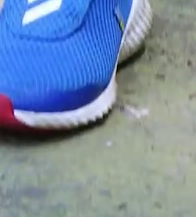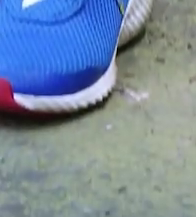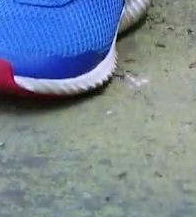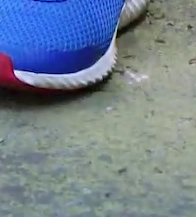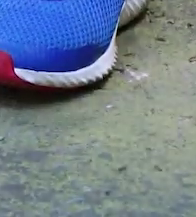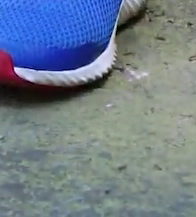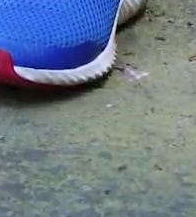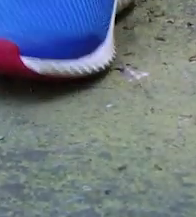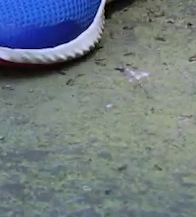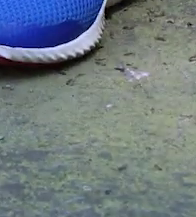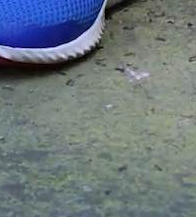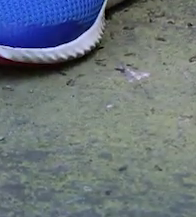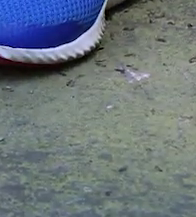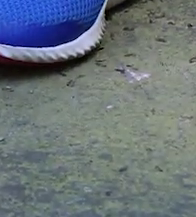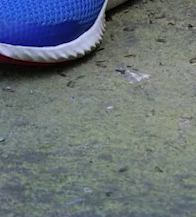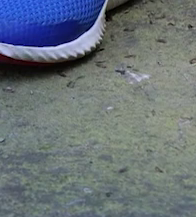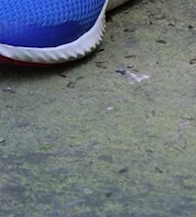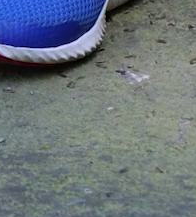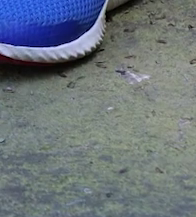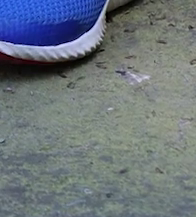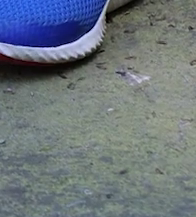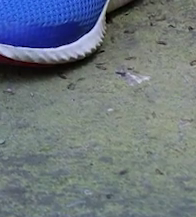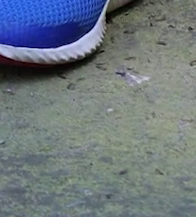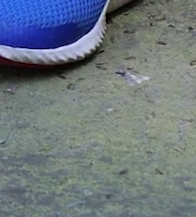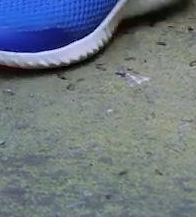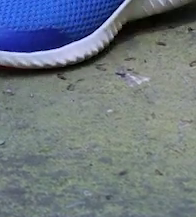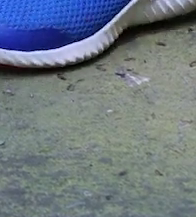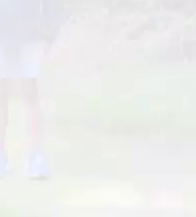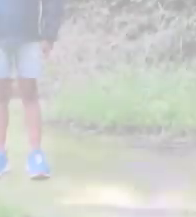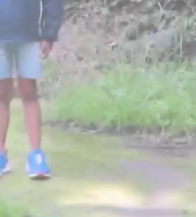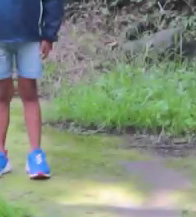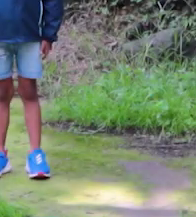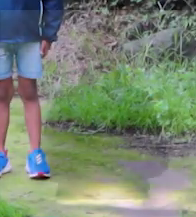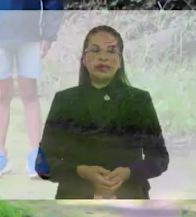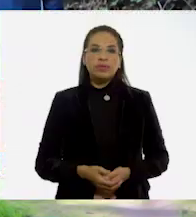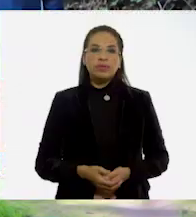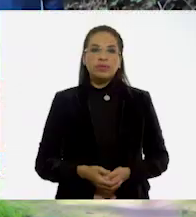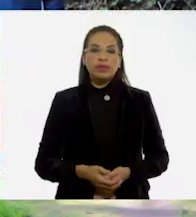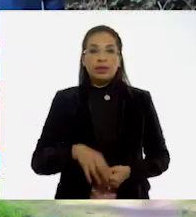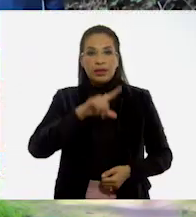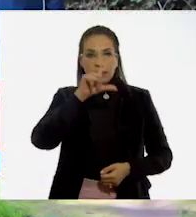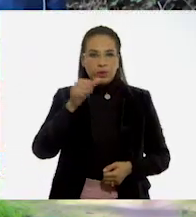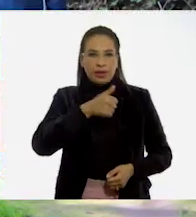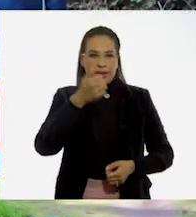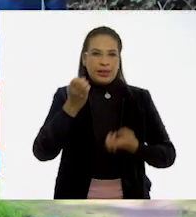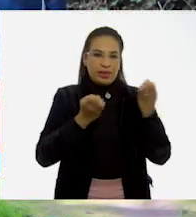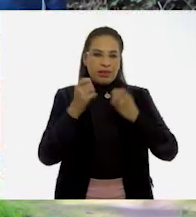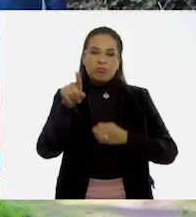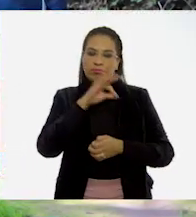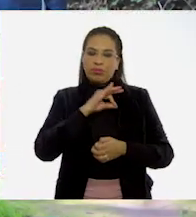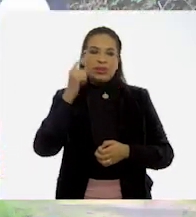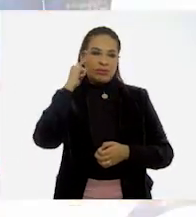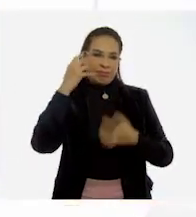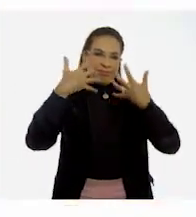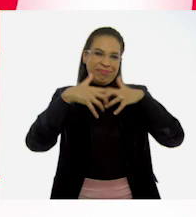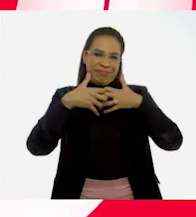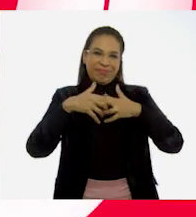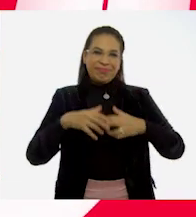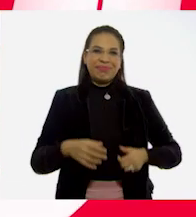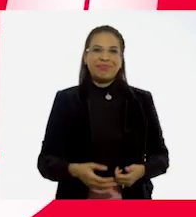tener siempre la posición de los pies, de las puntas hacia adentro. Y después de cada pausa, activa tu mente.